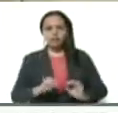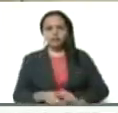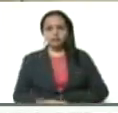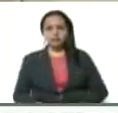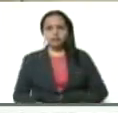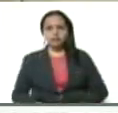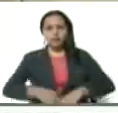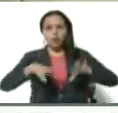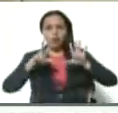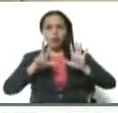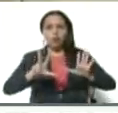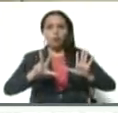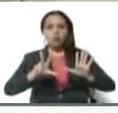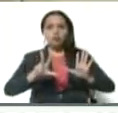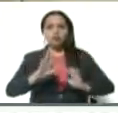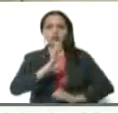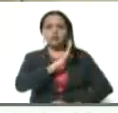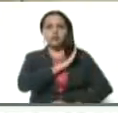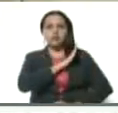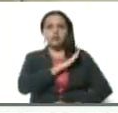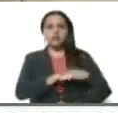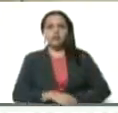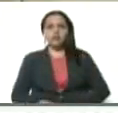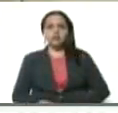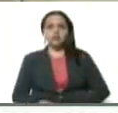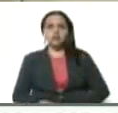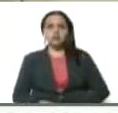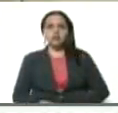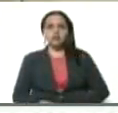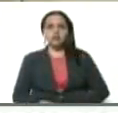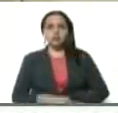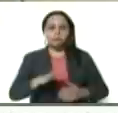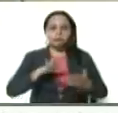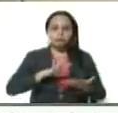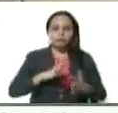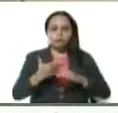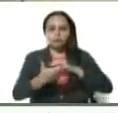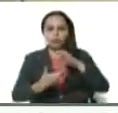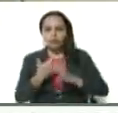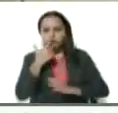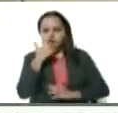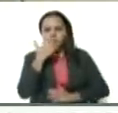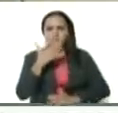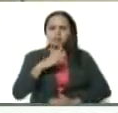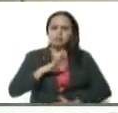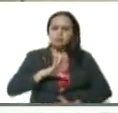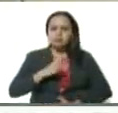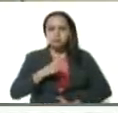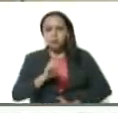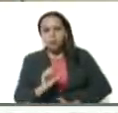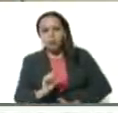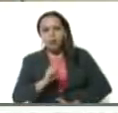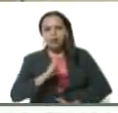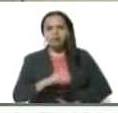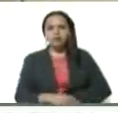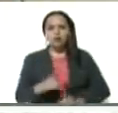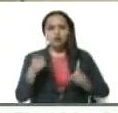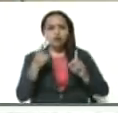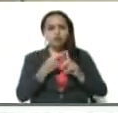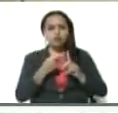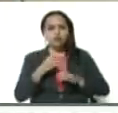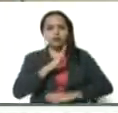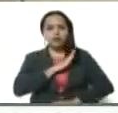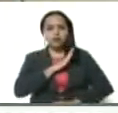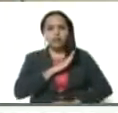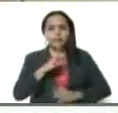8 tienen lo que llaman el ira leve. Problemas respiratorios leves. Uno tiene un